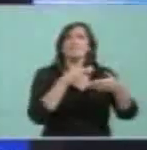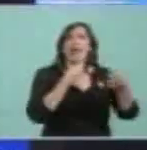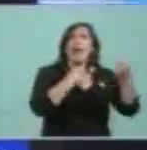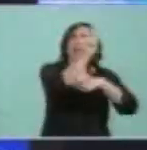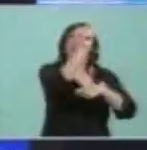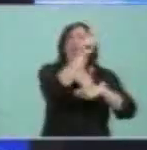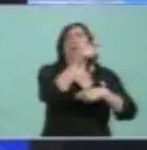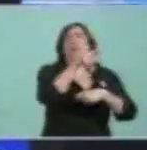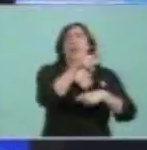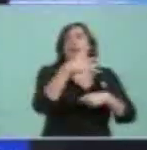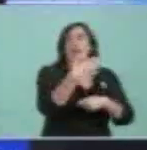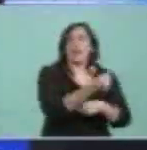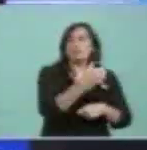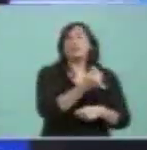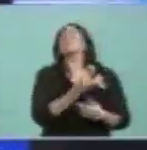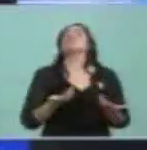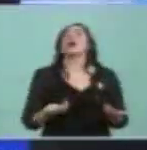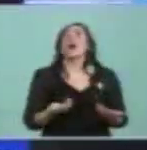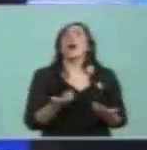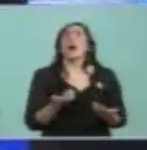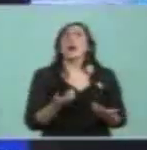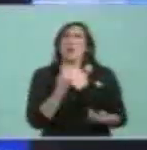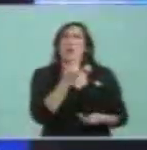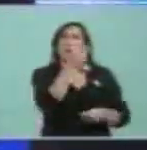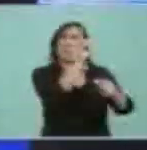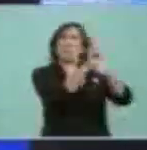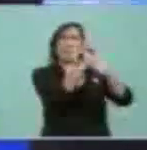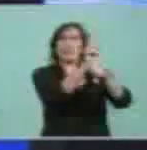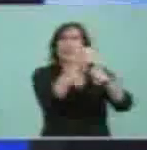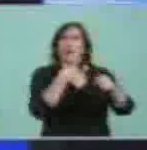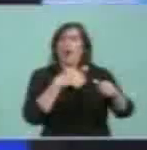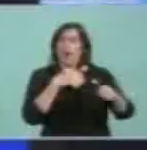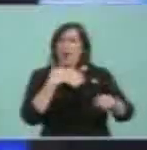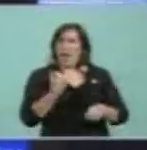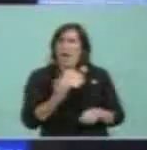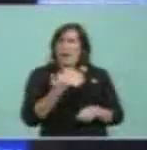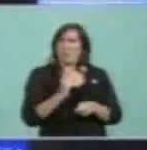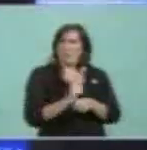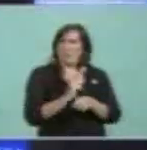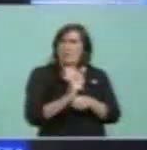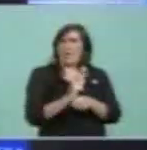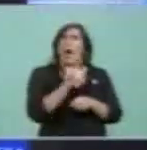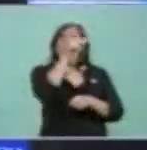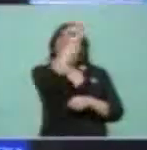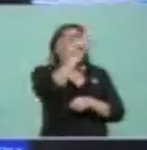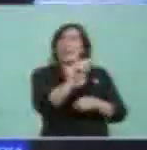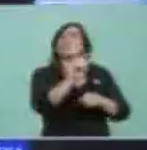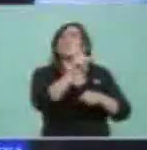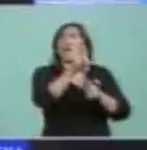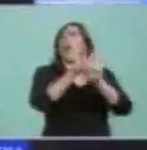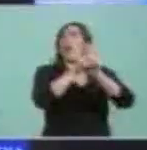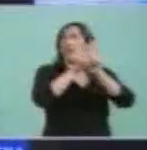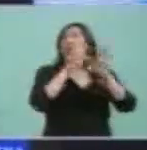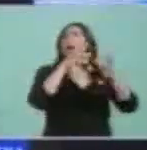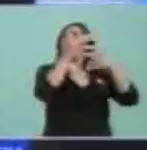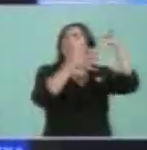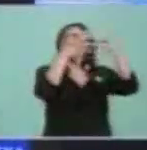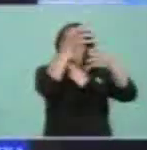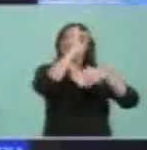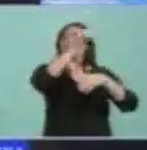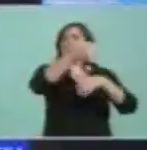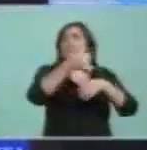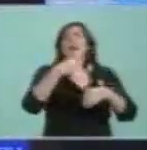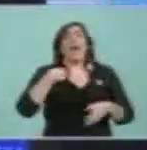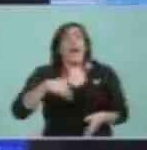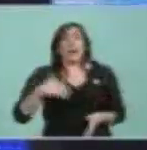es como que hubiera un proteccionismo legal el de los desarrollados y un proteccionismo